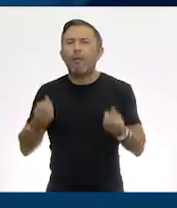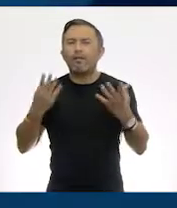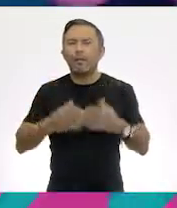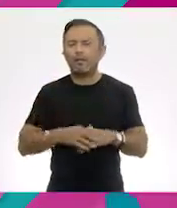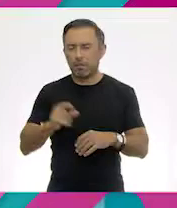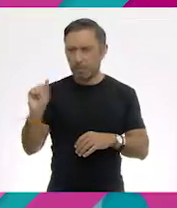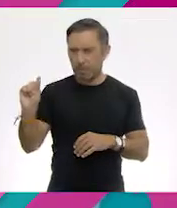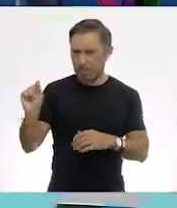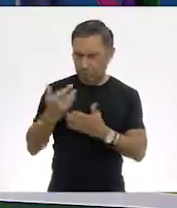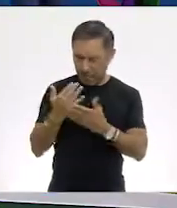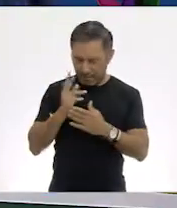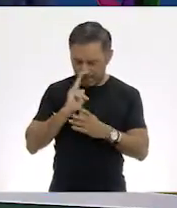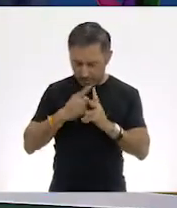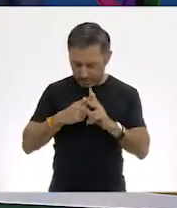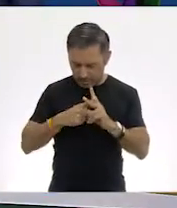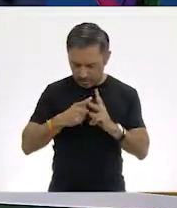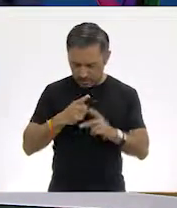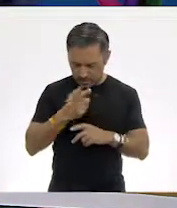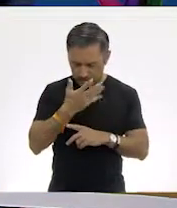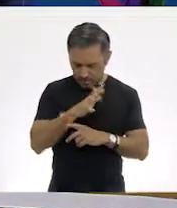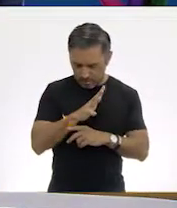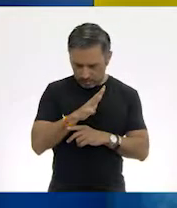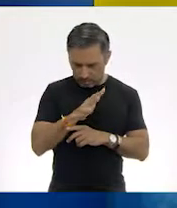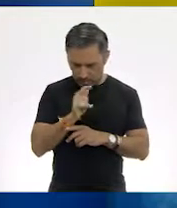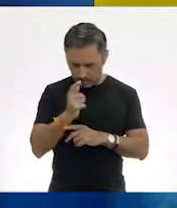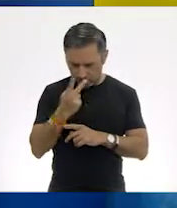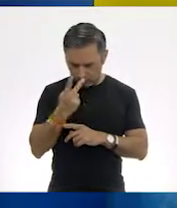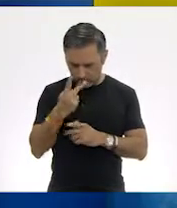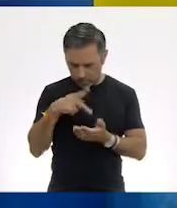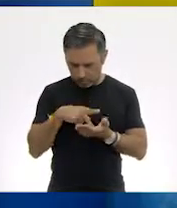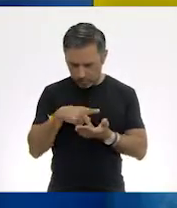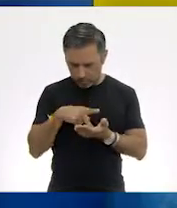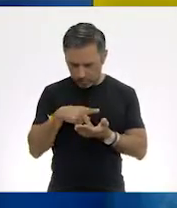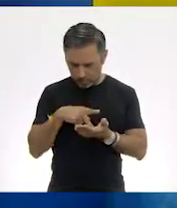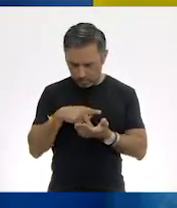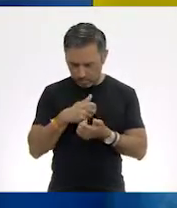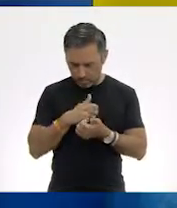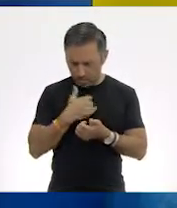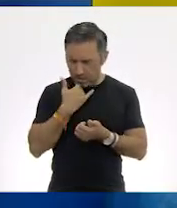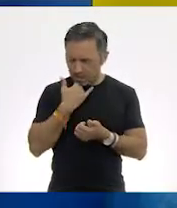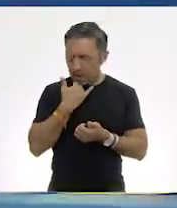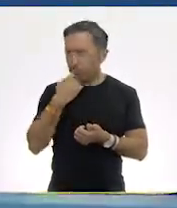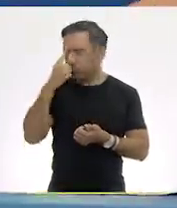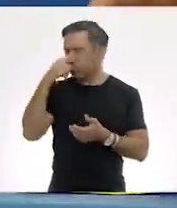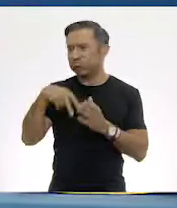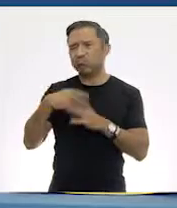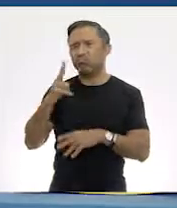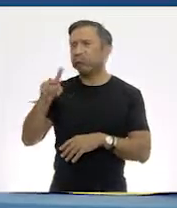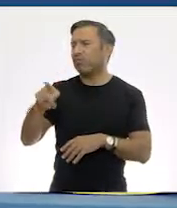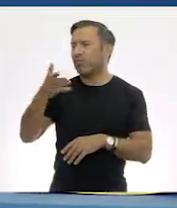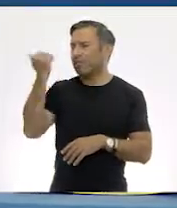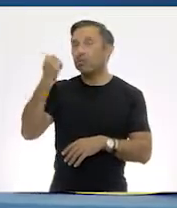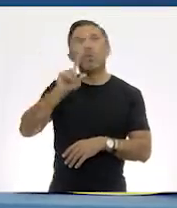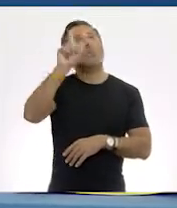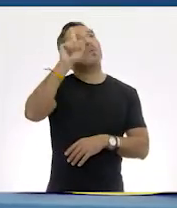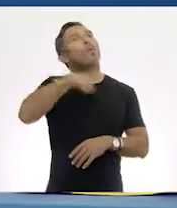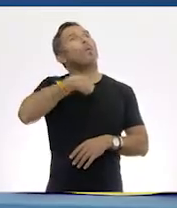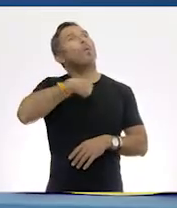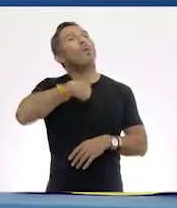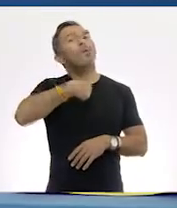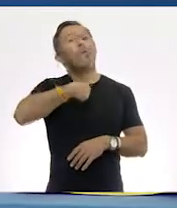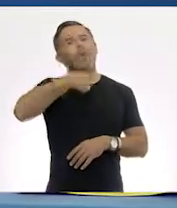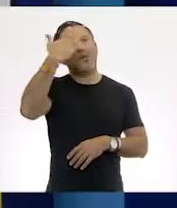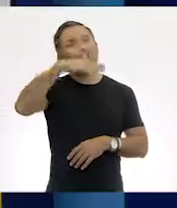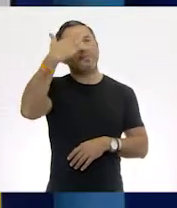Son 10, 2 kilos de bolsa. Ay, no, la verdad no sé. Yo, yo, yo, yo, yo, sé, yo sé, yo sé. Espera,